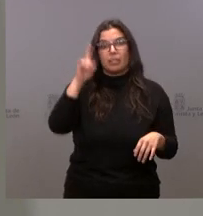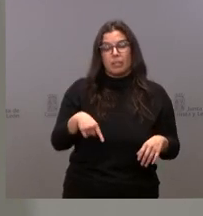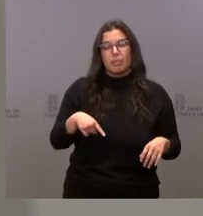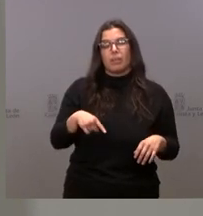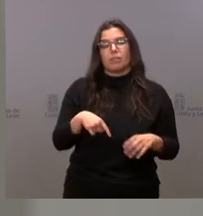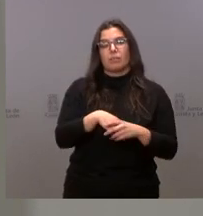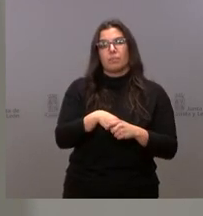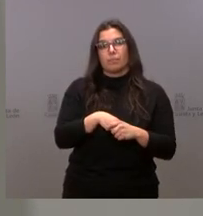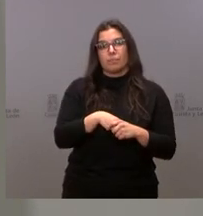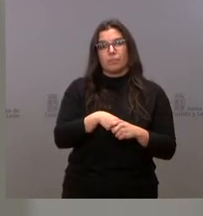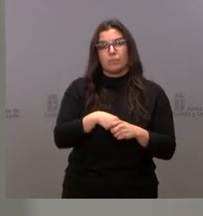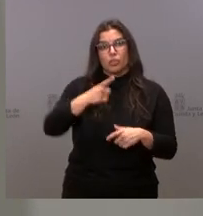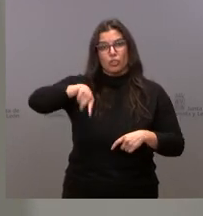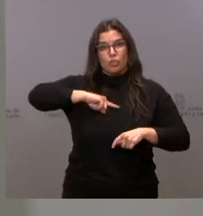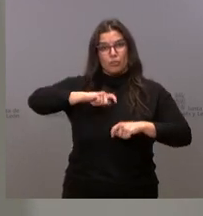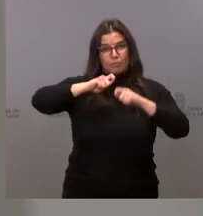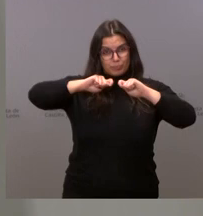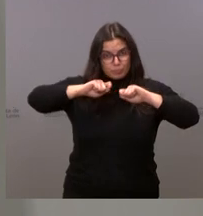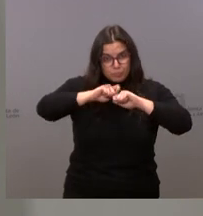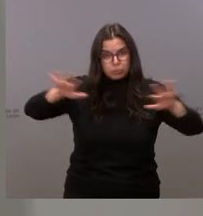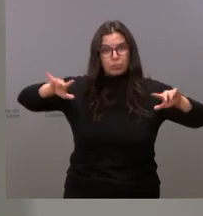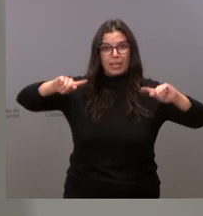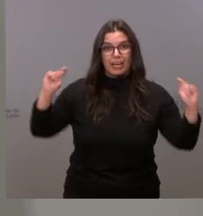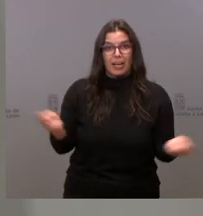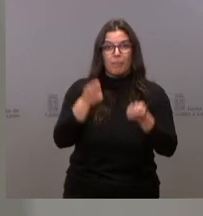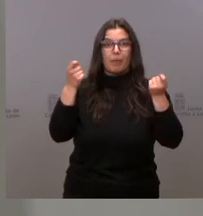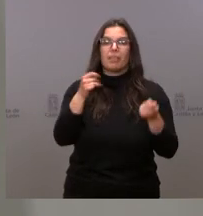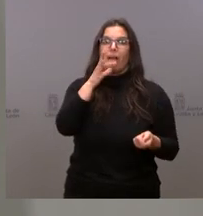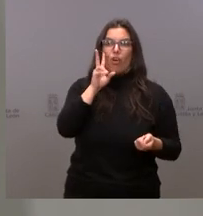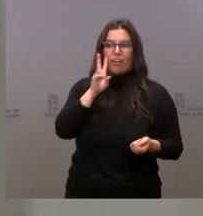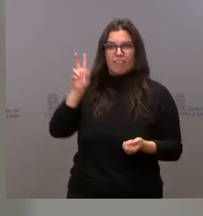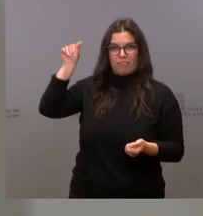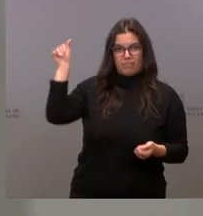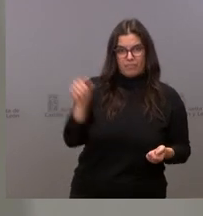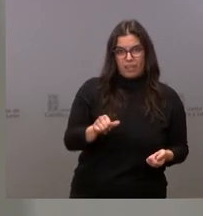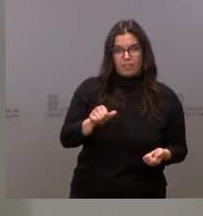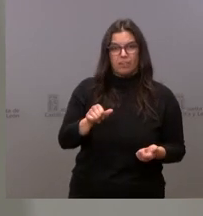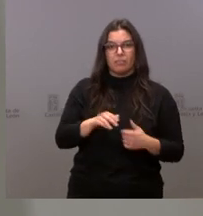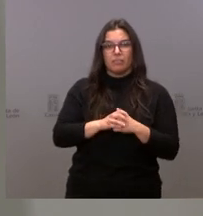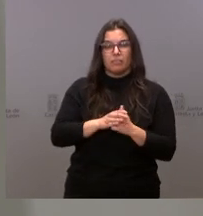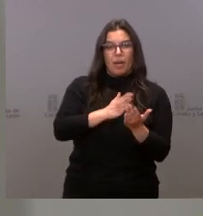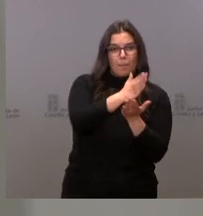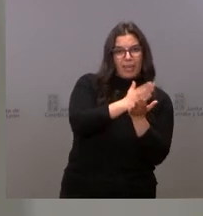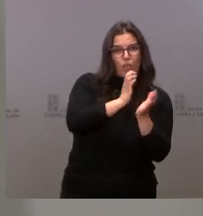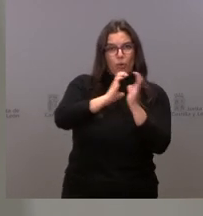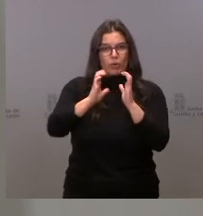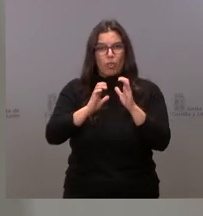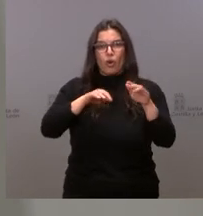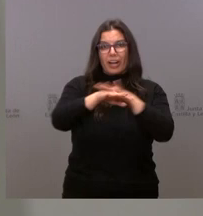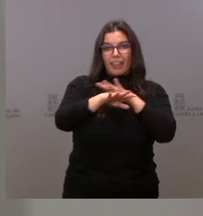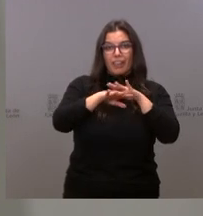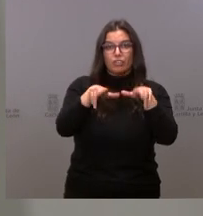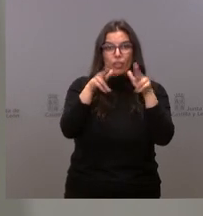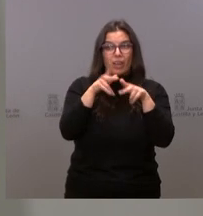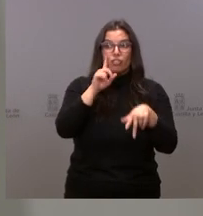lanzar la campaña que van a ver a continuación en medios, en redes sociales. No sé si podemos